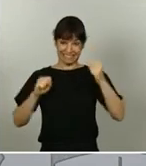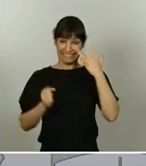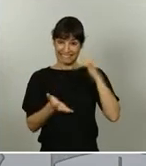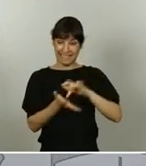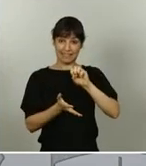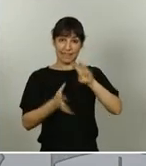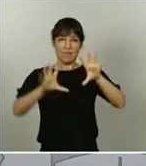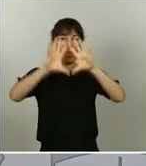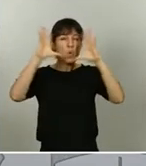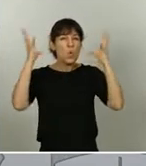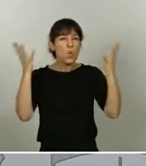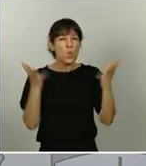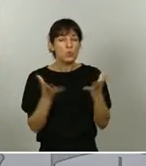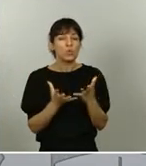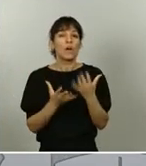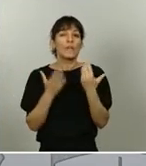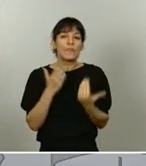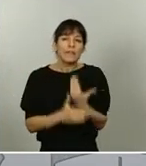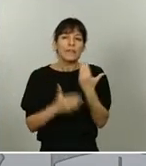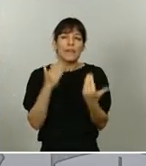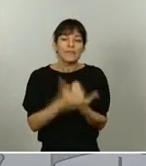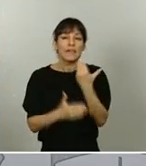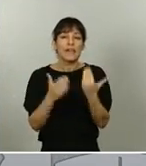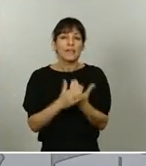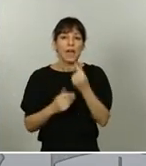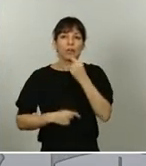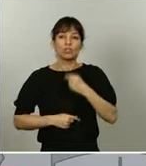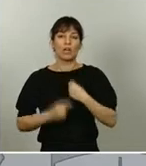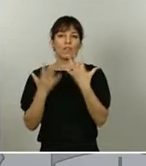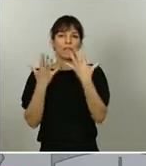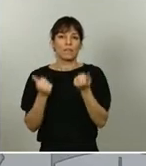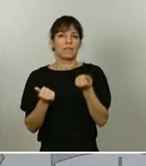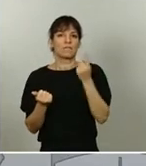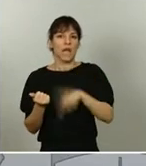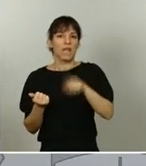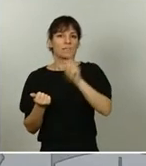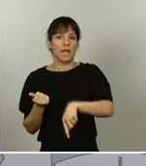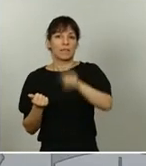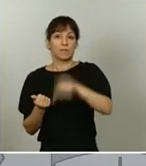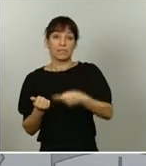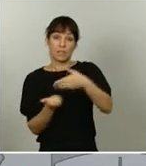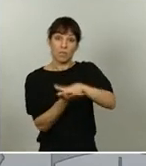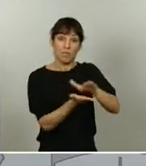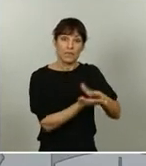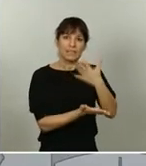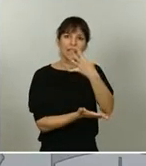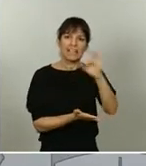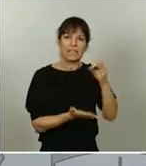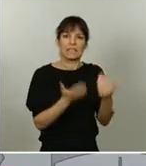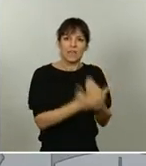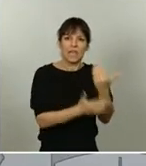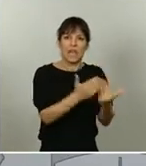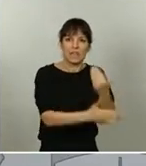nuevos casos diarios de contagio y 500 muertes diarias. 10.000 y 500 muertes diarias. Ayer,